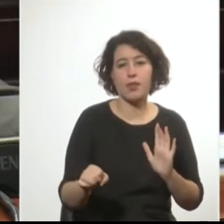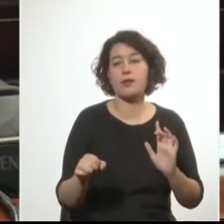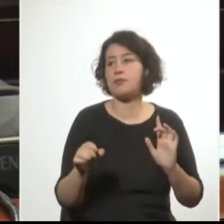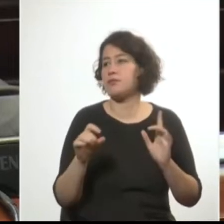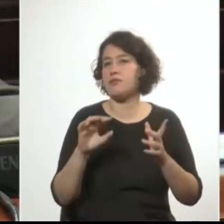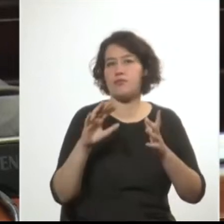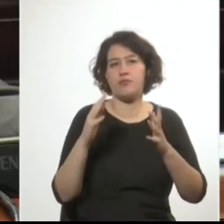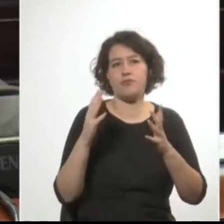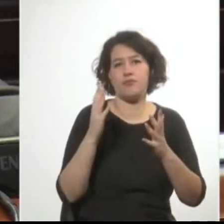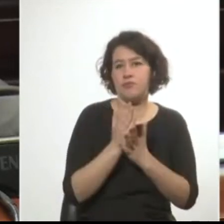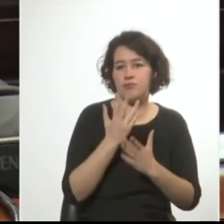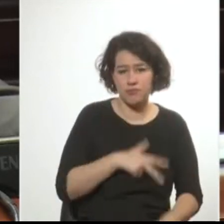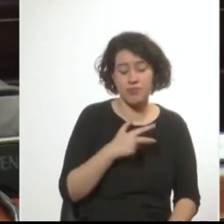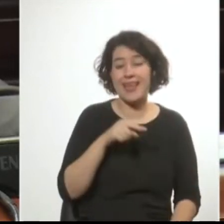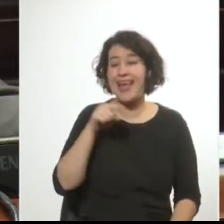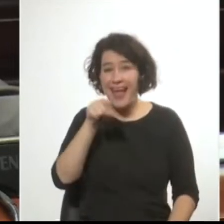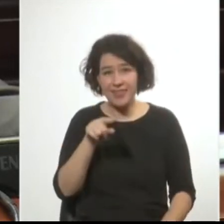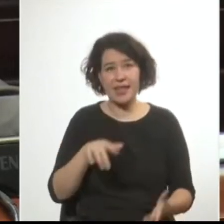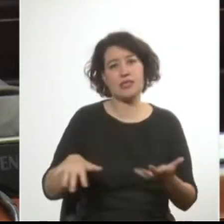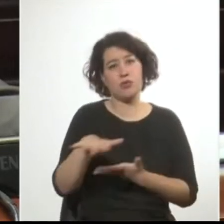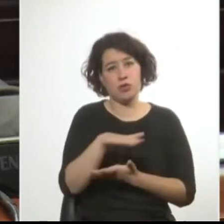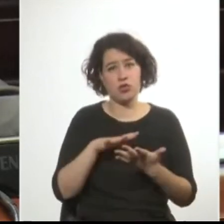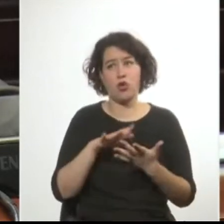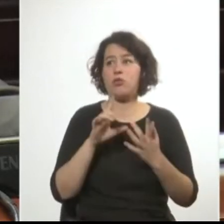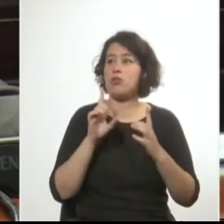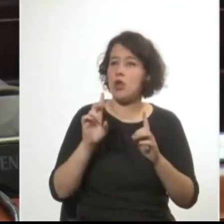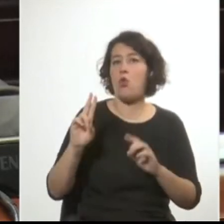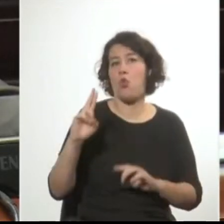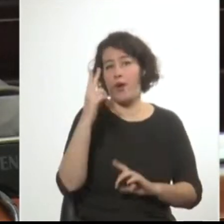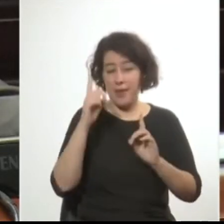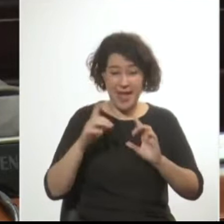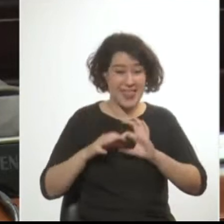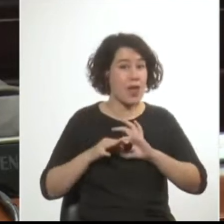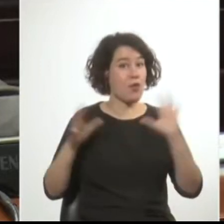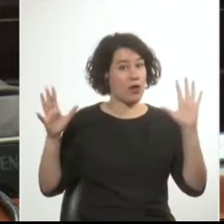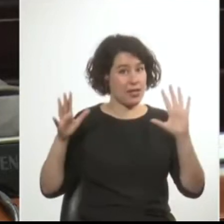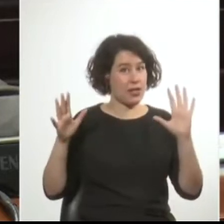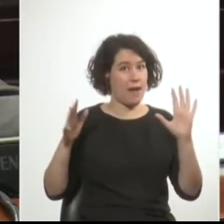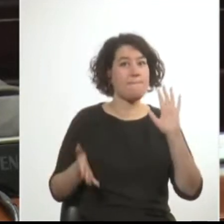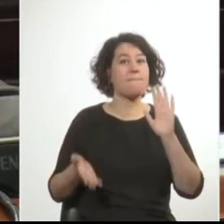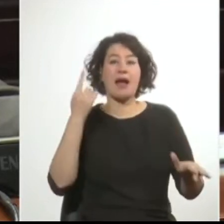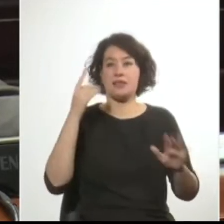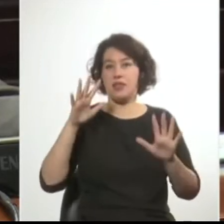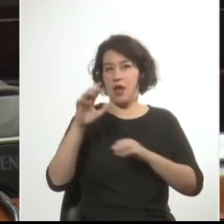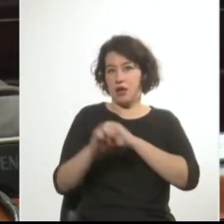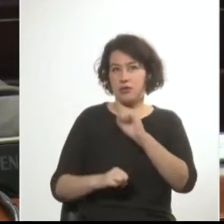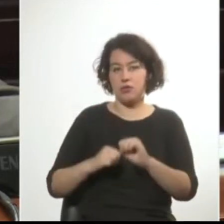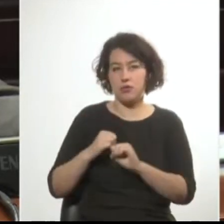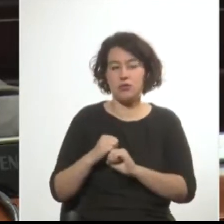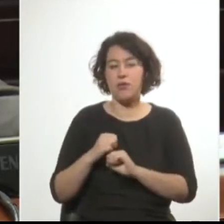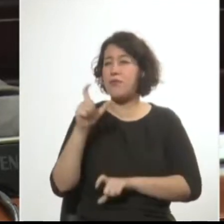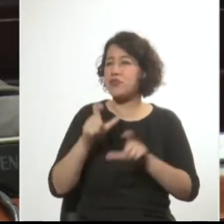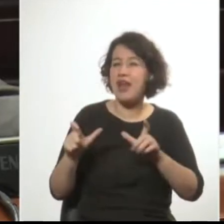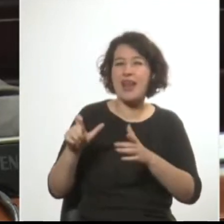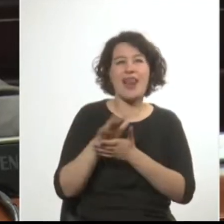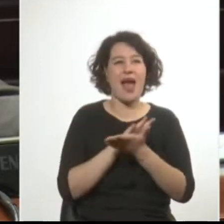fue la realidad que vivió el país en democracia durante más de una década. Nadie